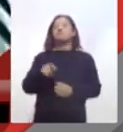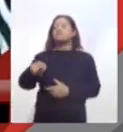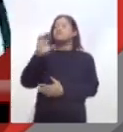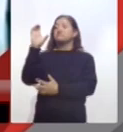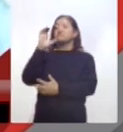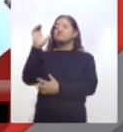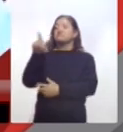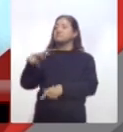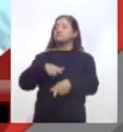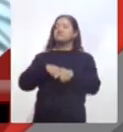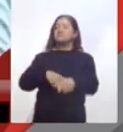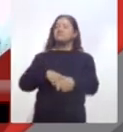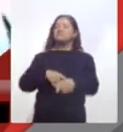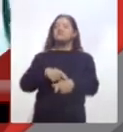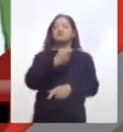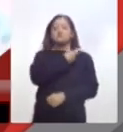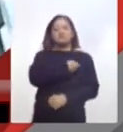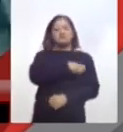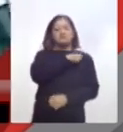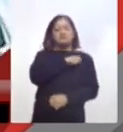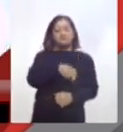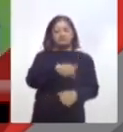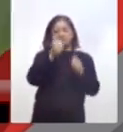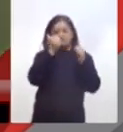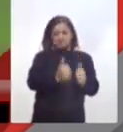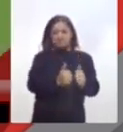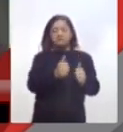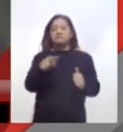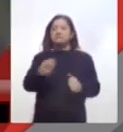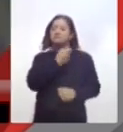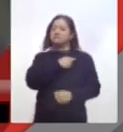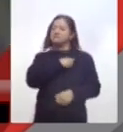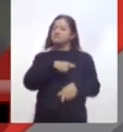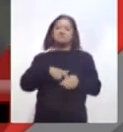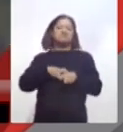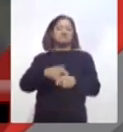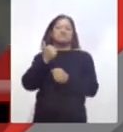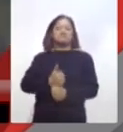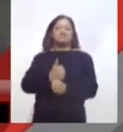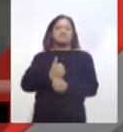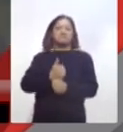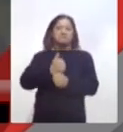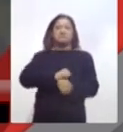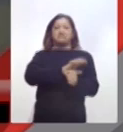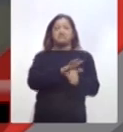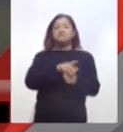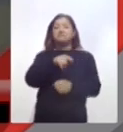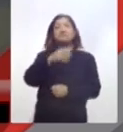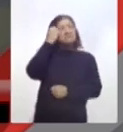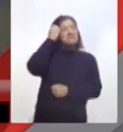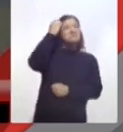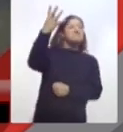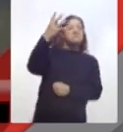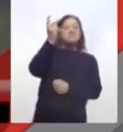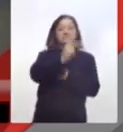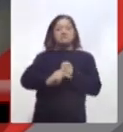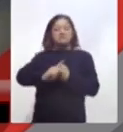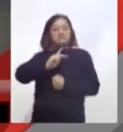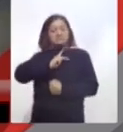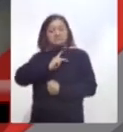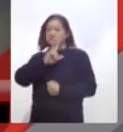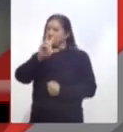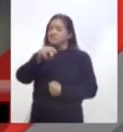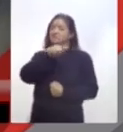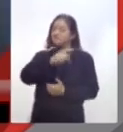que sigue confinado en Madrid mientras España sufre los estragos del COVID-19, no se ha olvidado de su país al que ha hecho una generosa